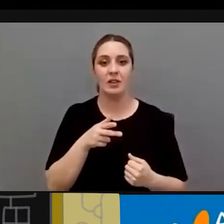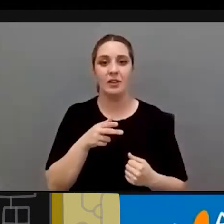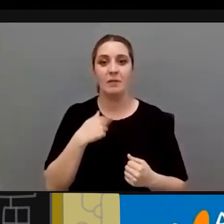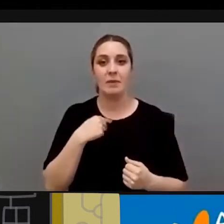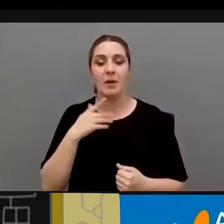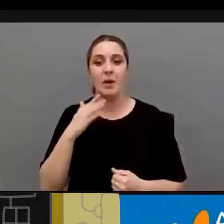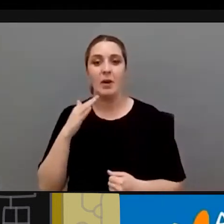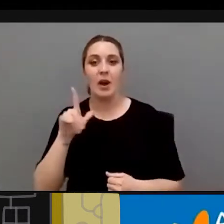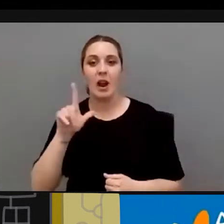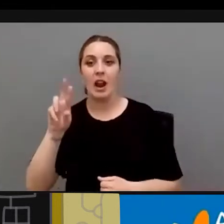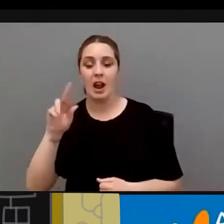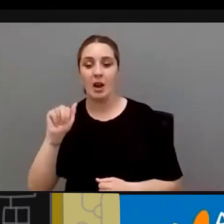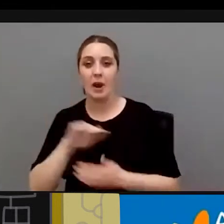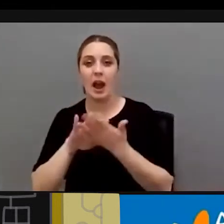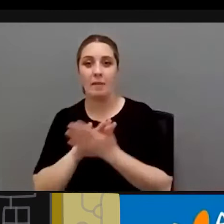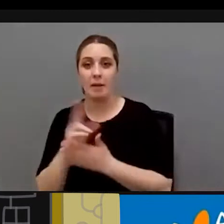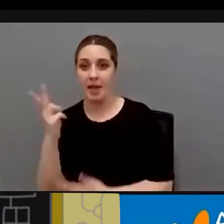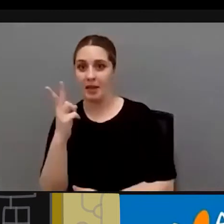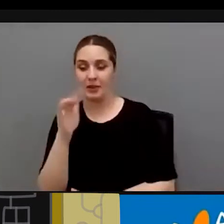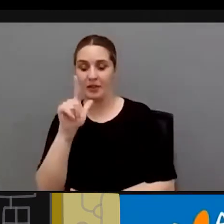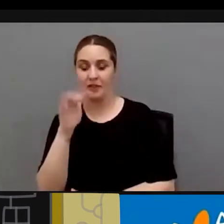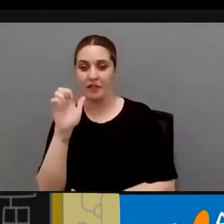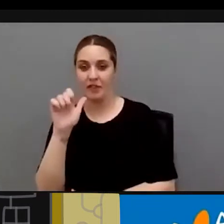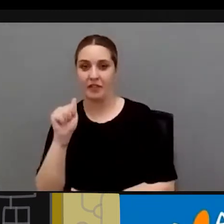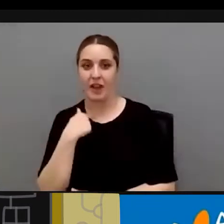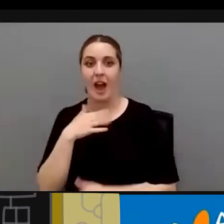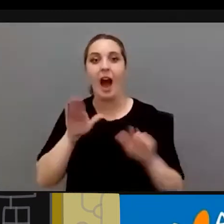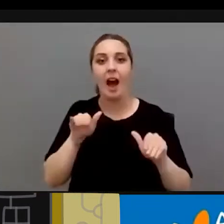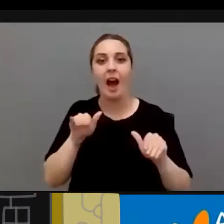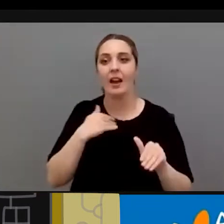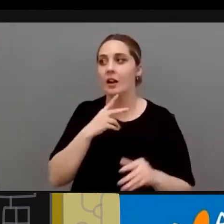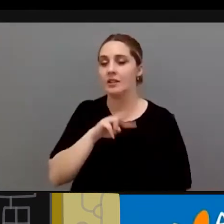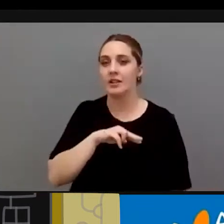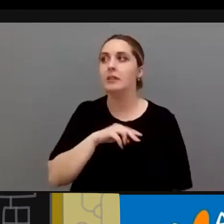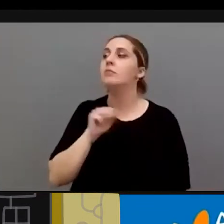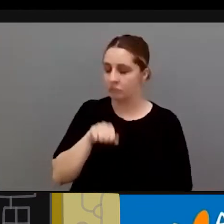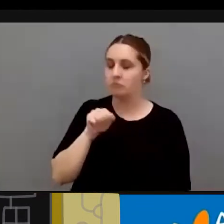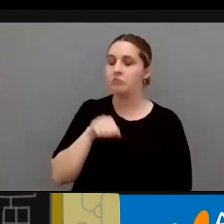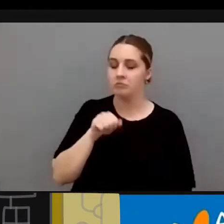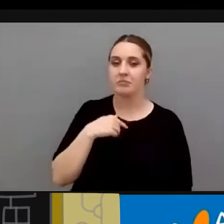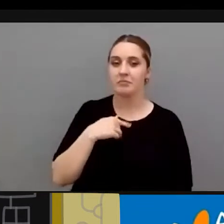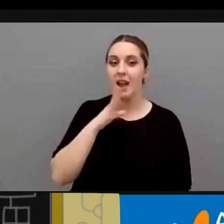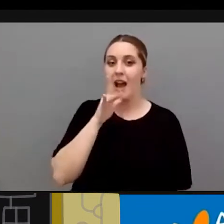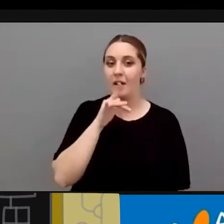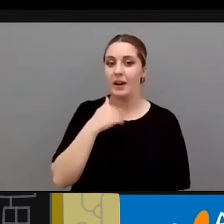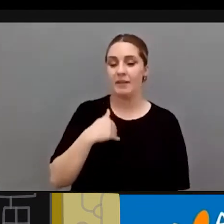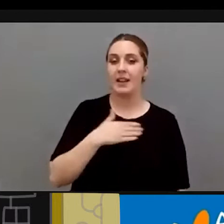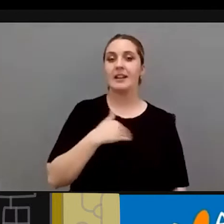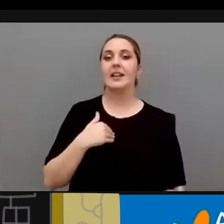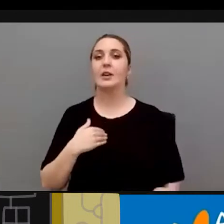decía Laura y lo que decía Cefa, ¿no? En la parte tanto de una como de otra y la ha mencionado Laura ahora y quería que